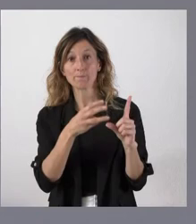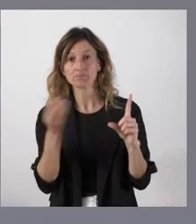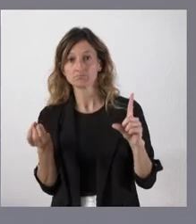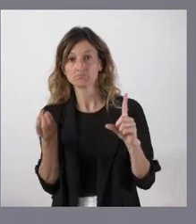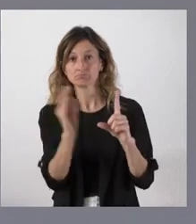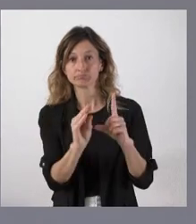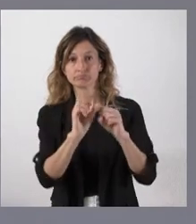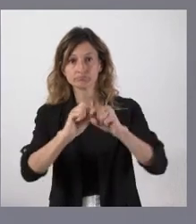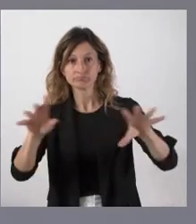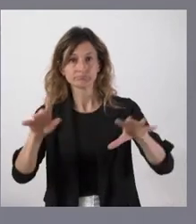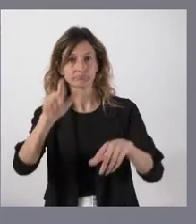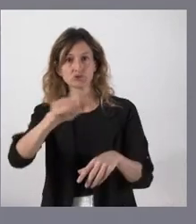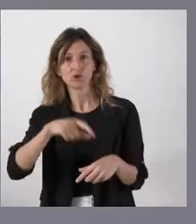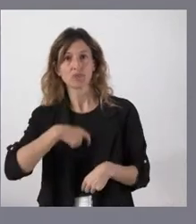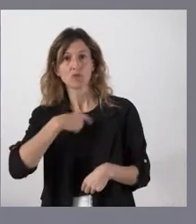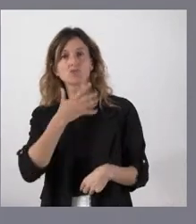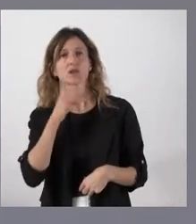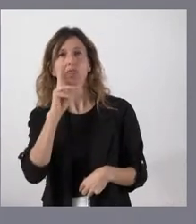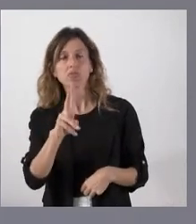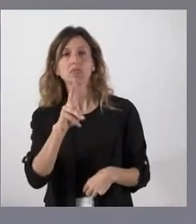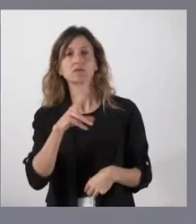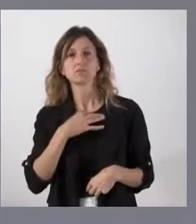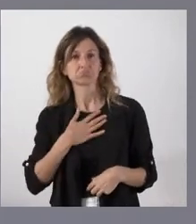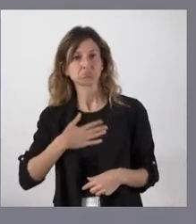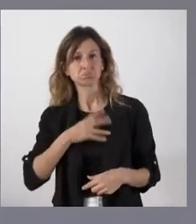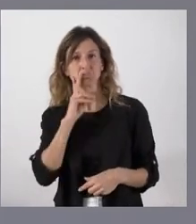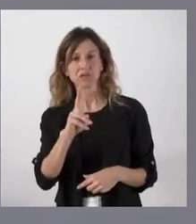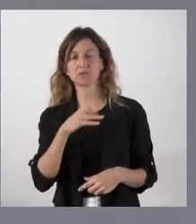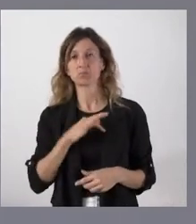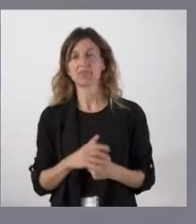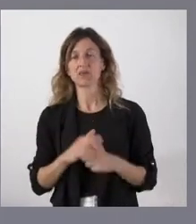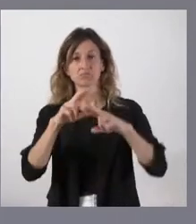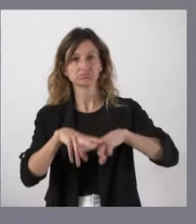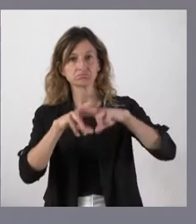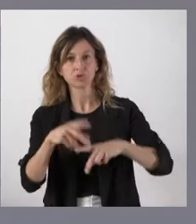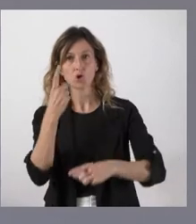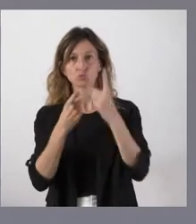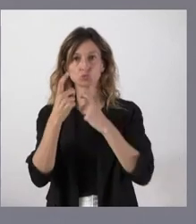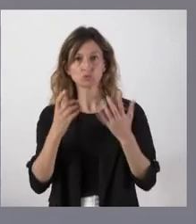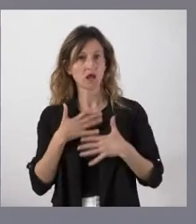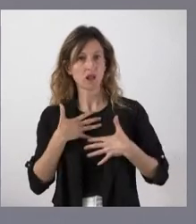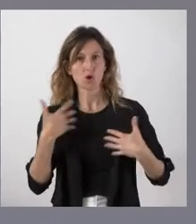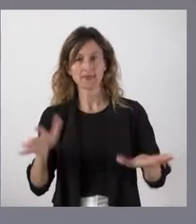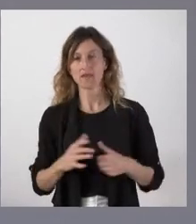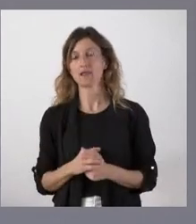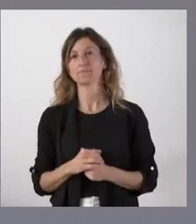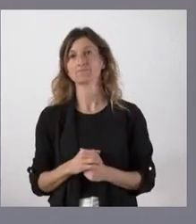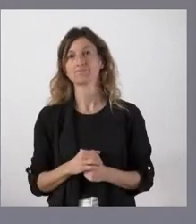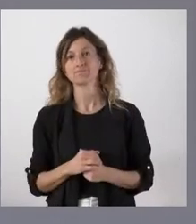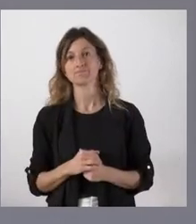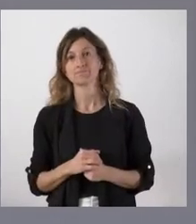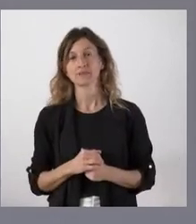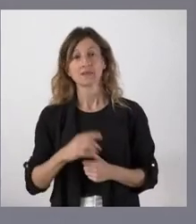disponible por cualquier ciudadano que crea oportuno examinarla o consultarla y, lógicamente, la vamos a hacer